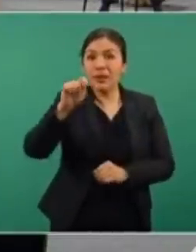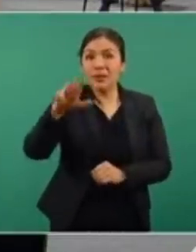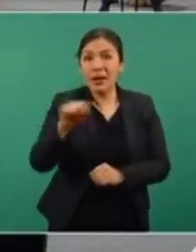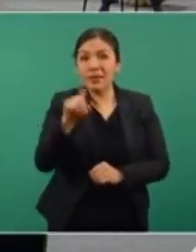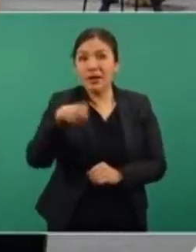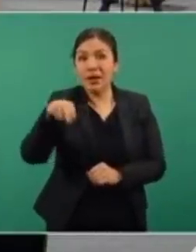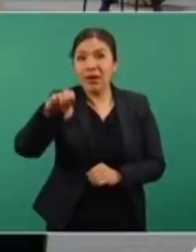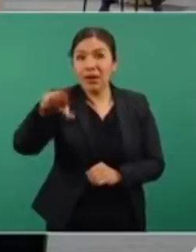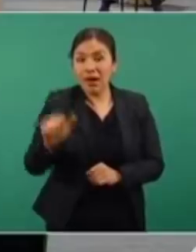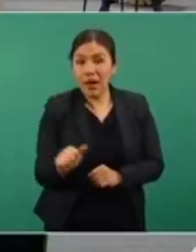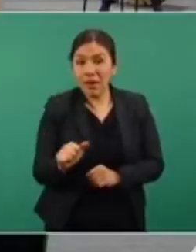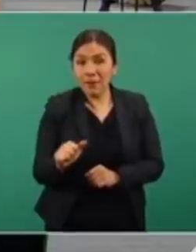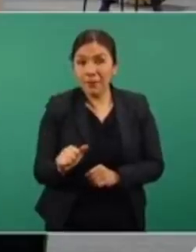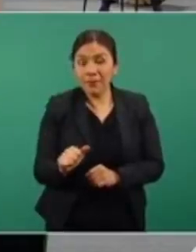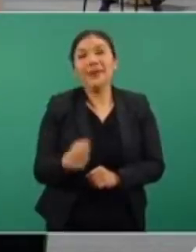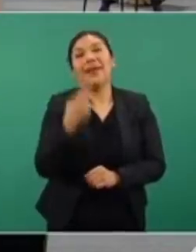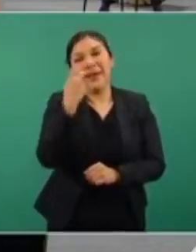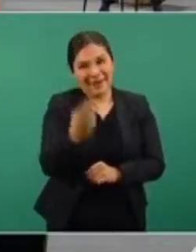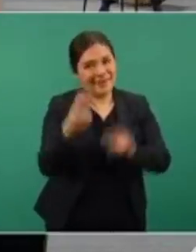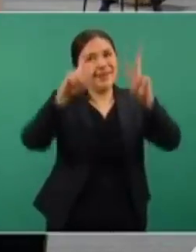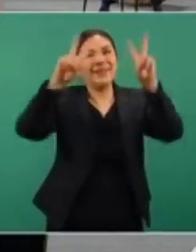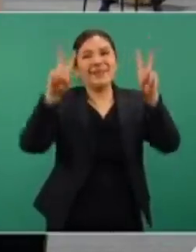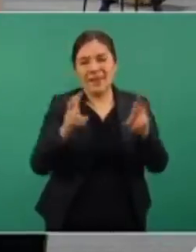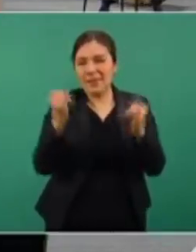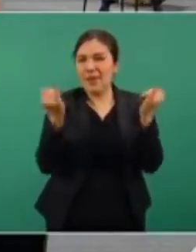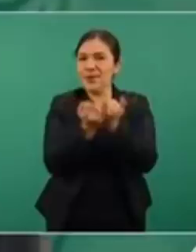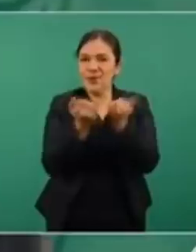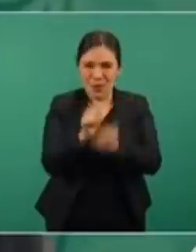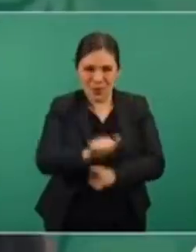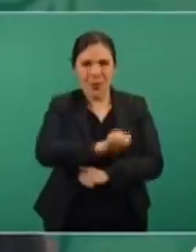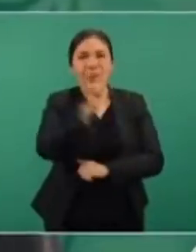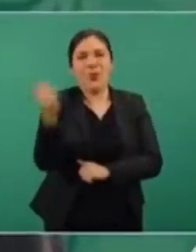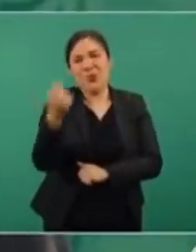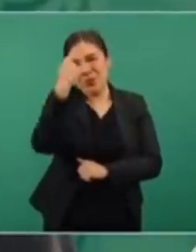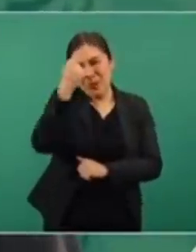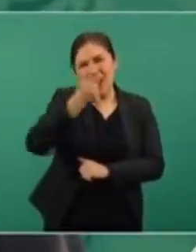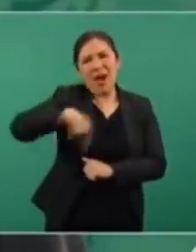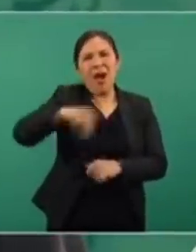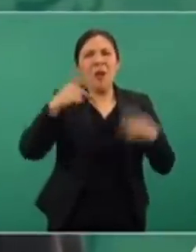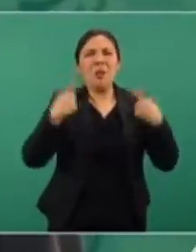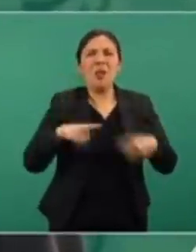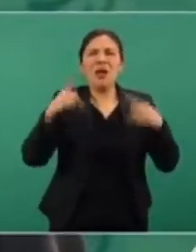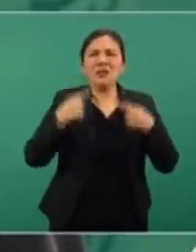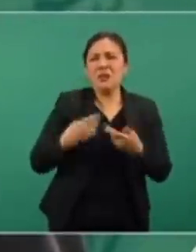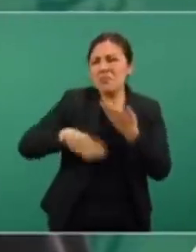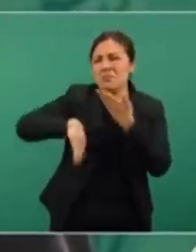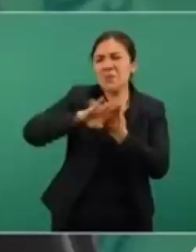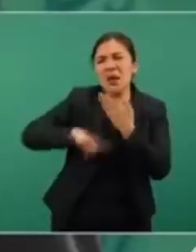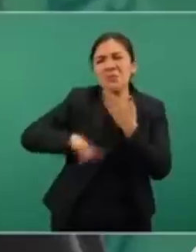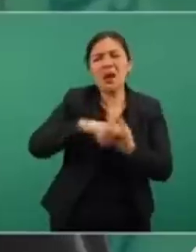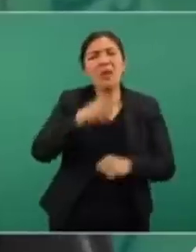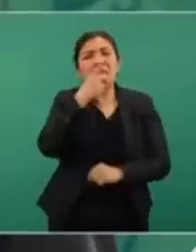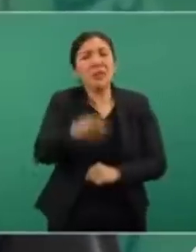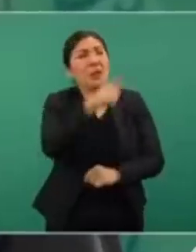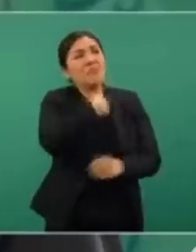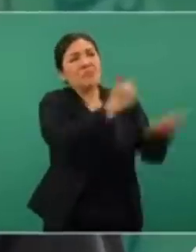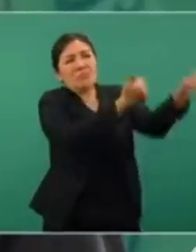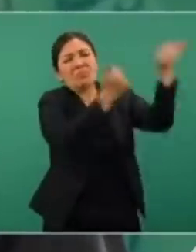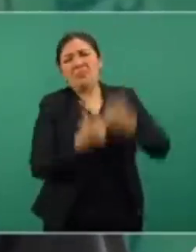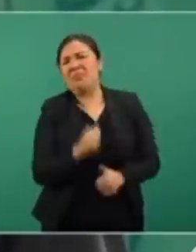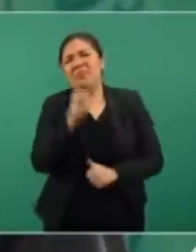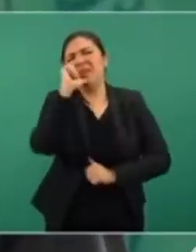ese era otro tema también de los adversarios nuestros de que no nos iban a dar nada